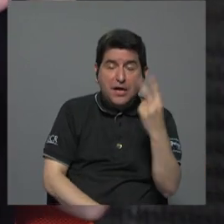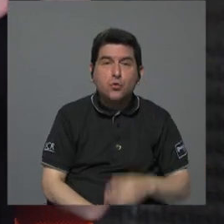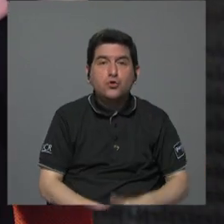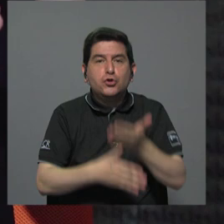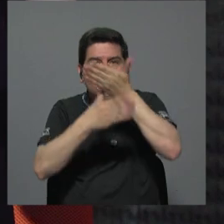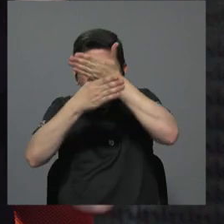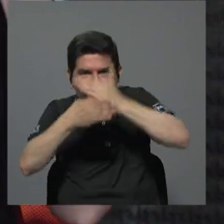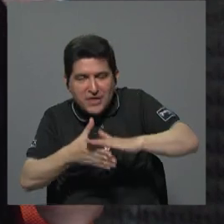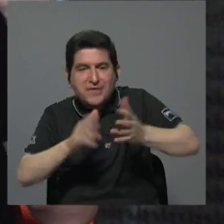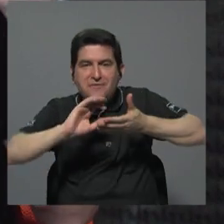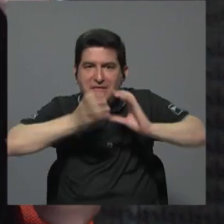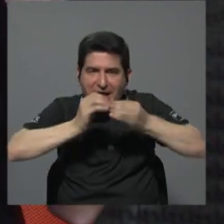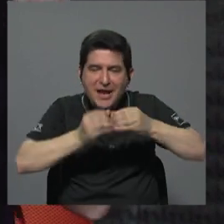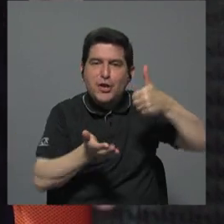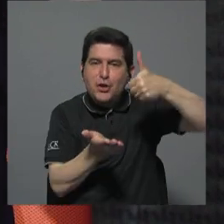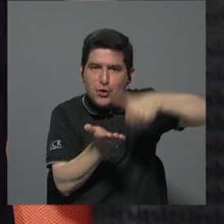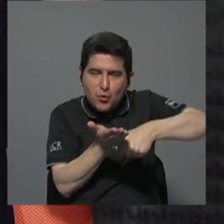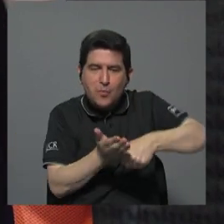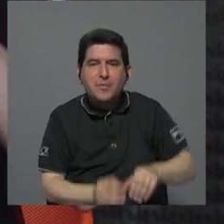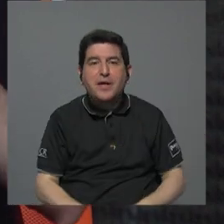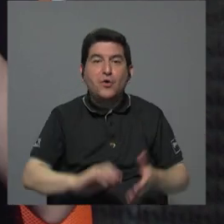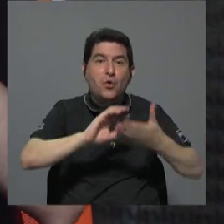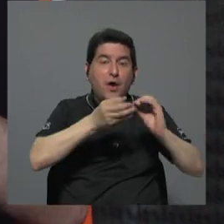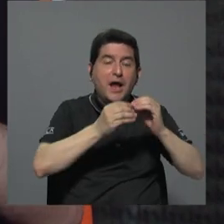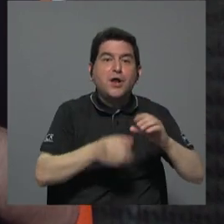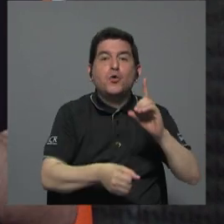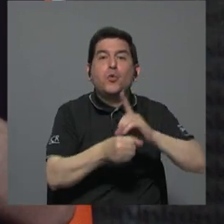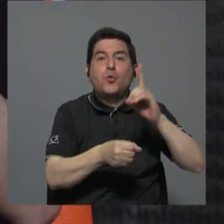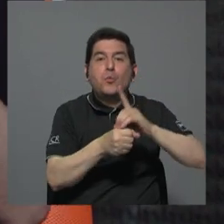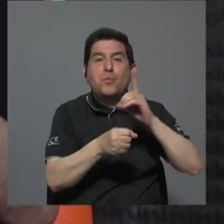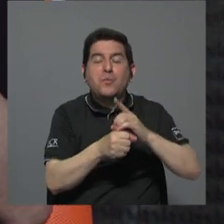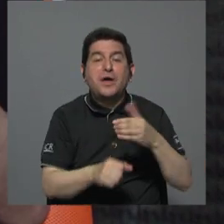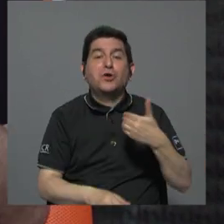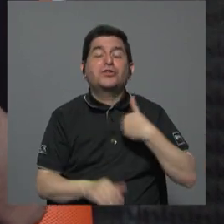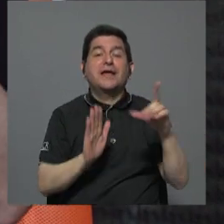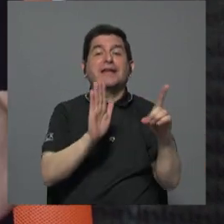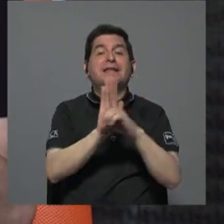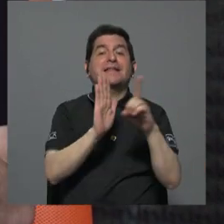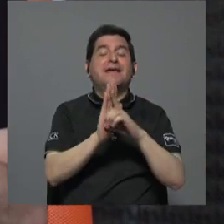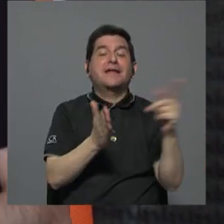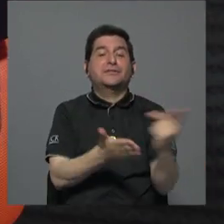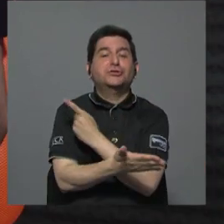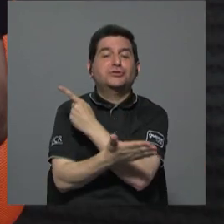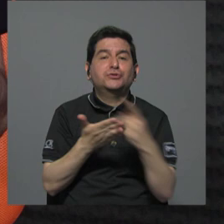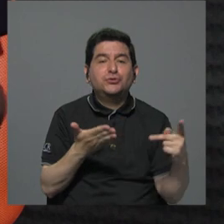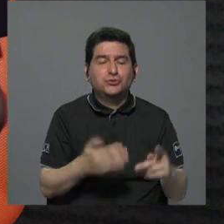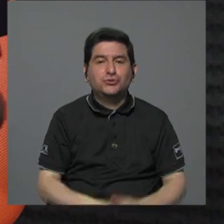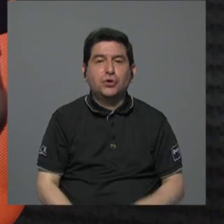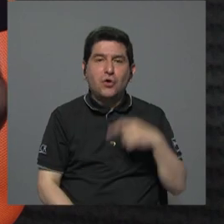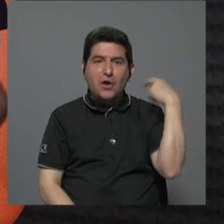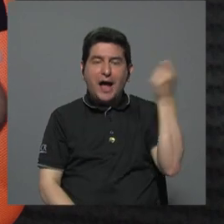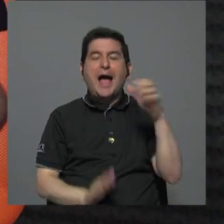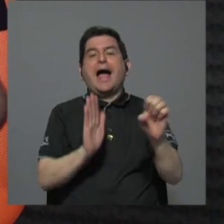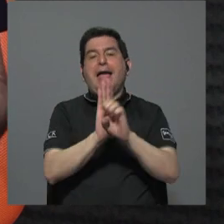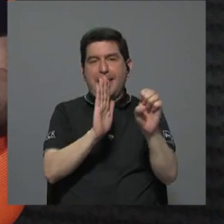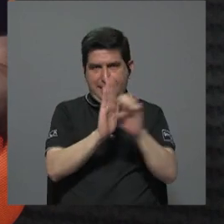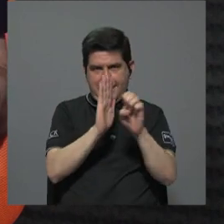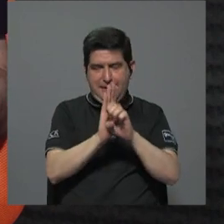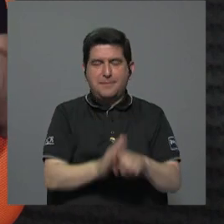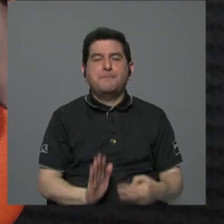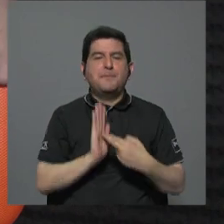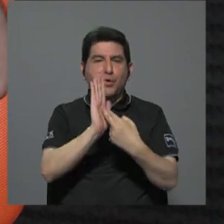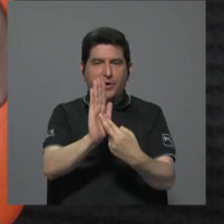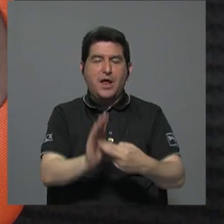dividir esa cantidad de votos entre la cantidad de diputados a que tiene derecho esa provincia a Guanacaste por ejemplo la